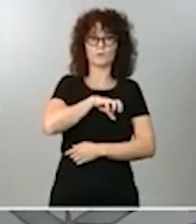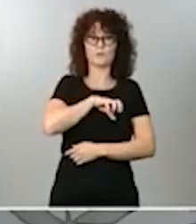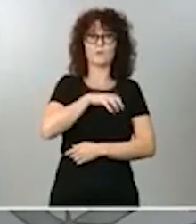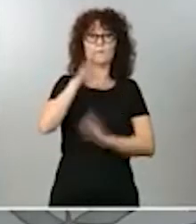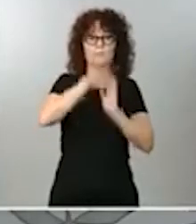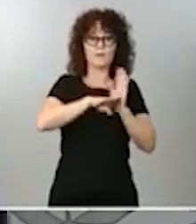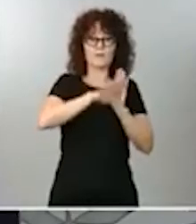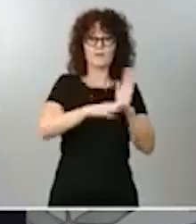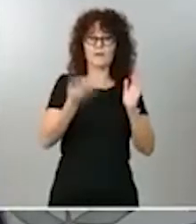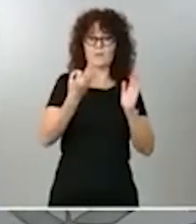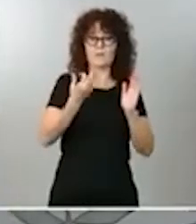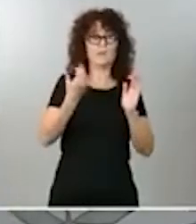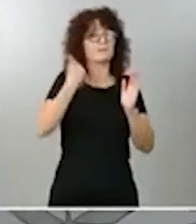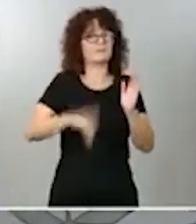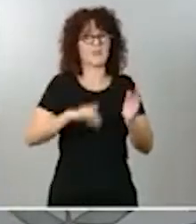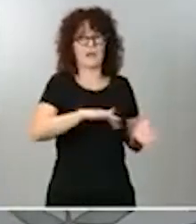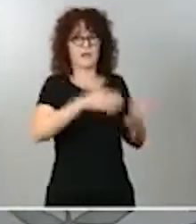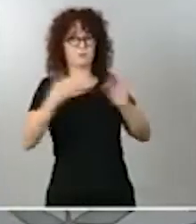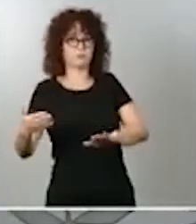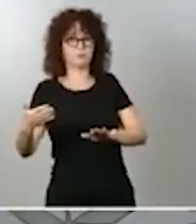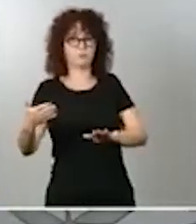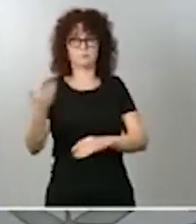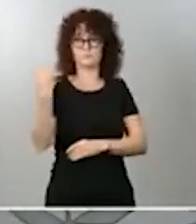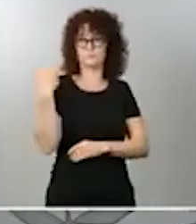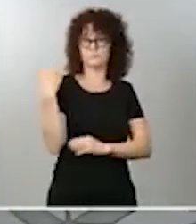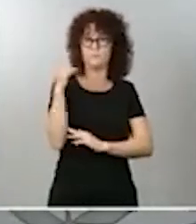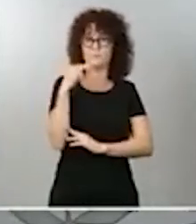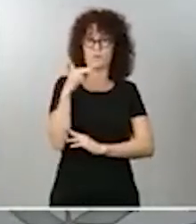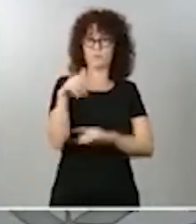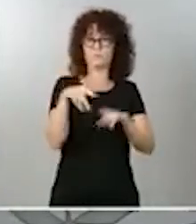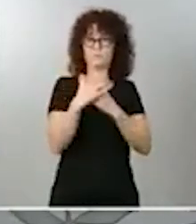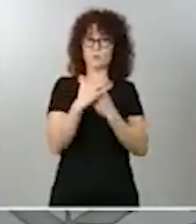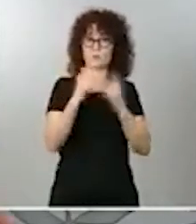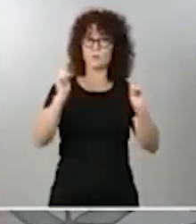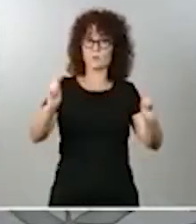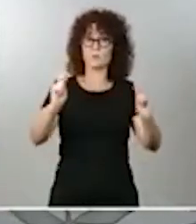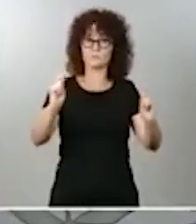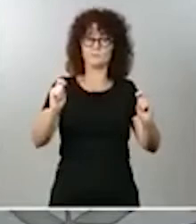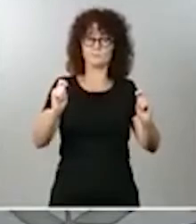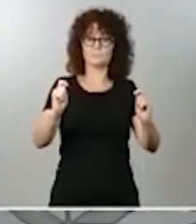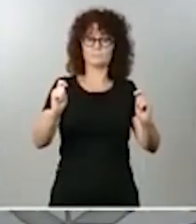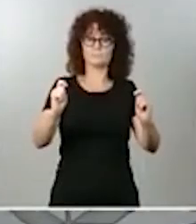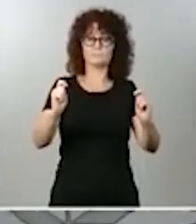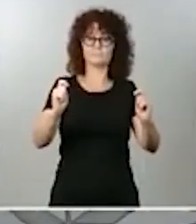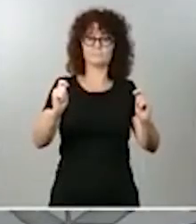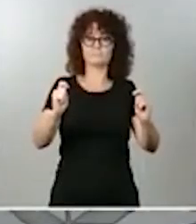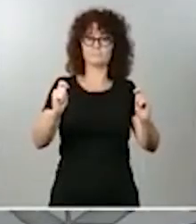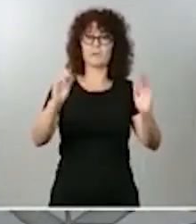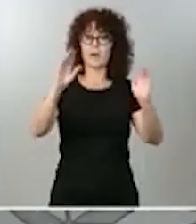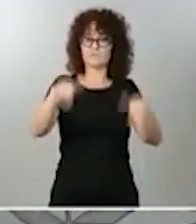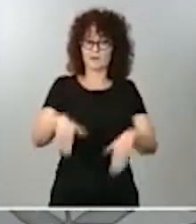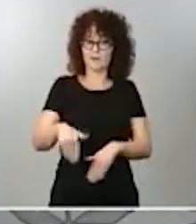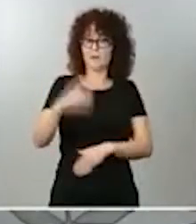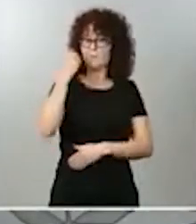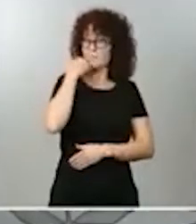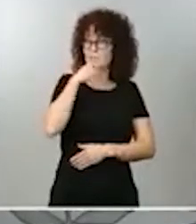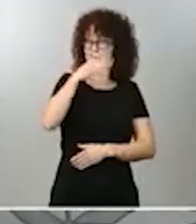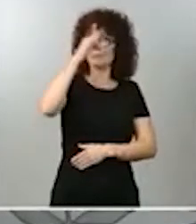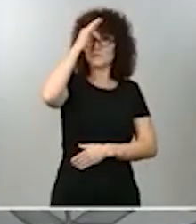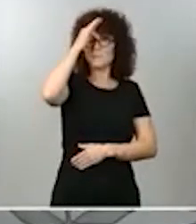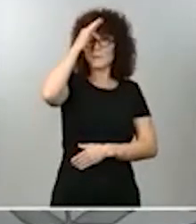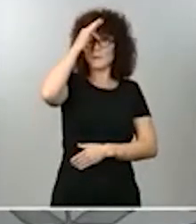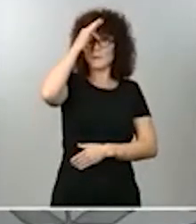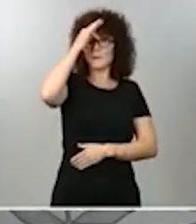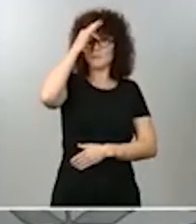con la declaración del estado de alarma, ha sido posible que durante el fin de semana no haya habido un movimiento, pues diríamos